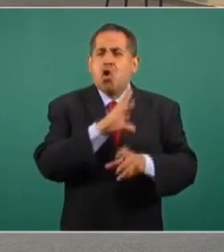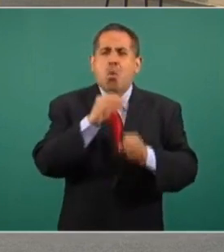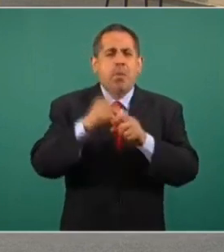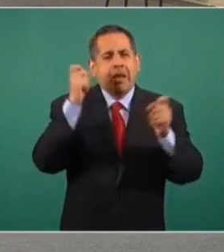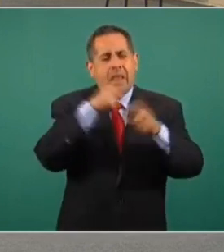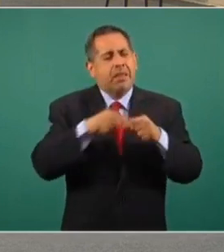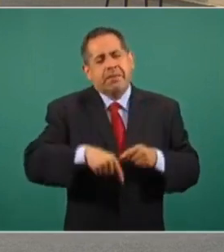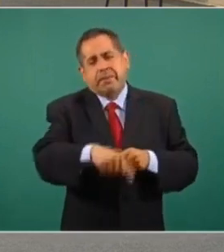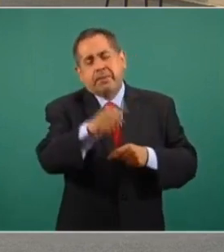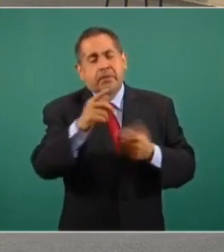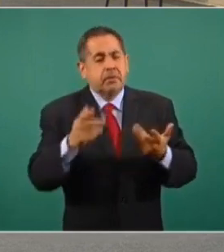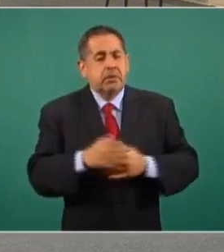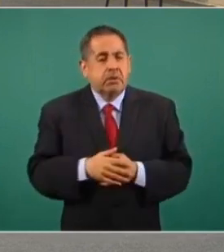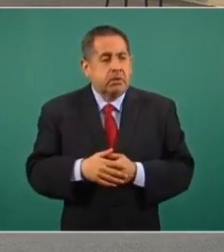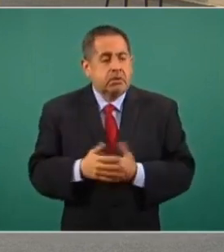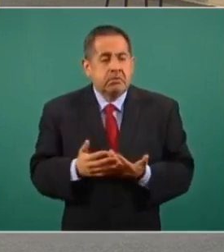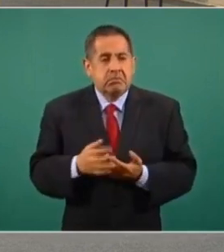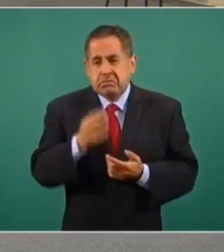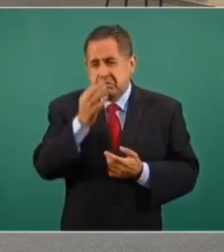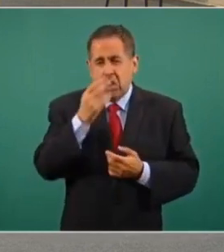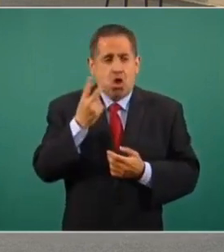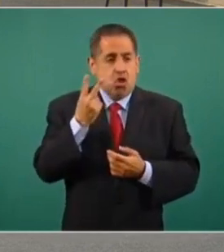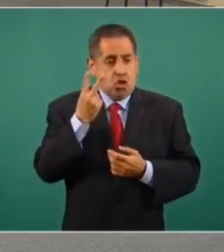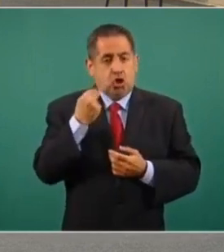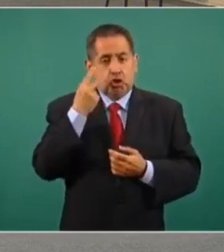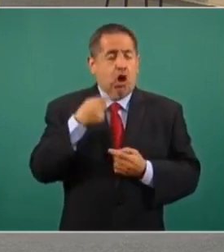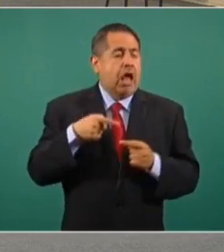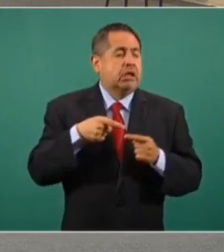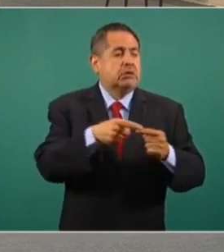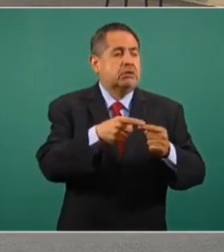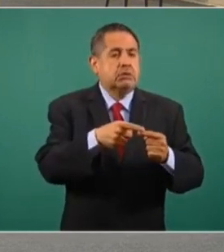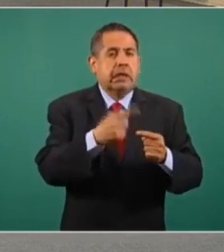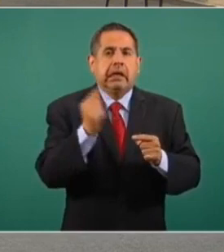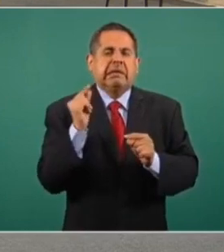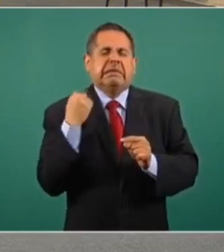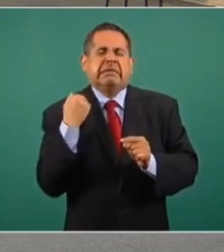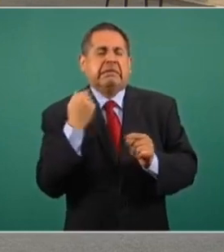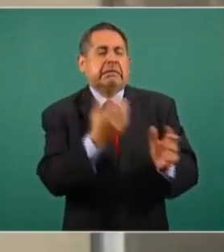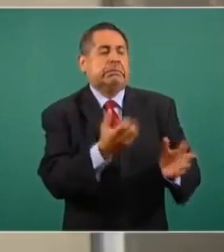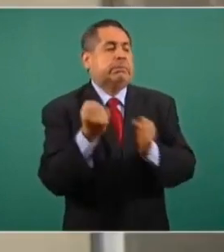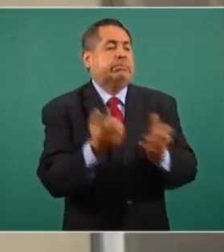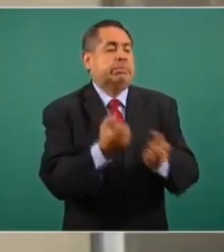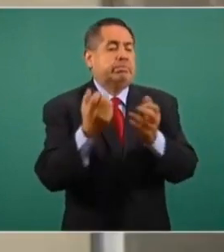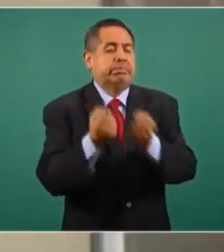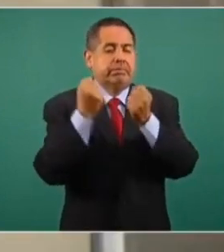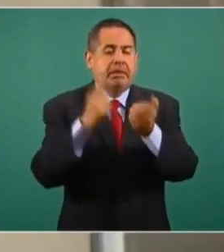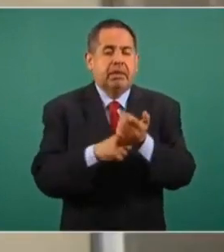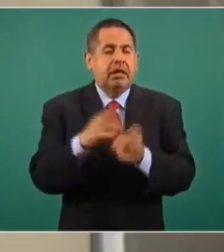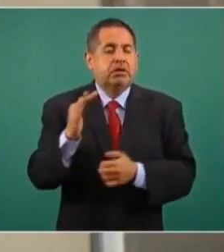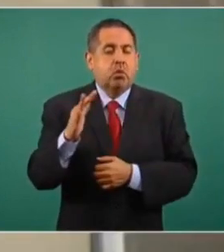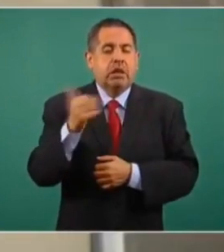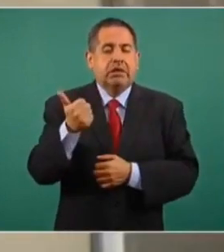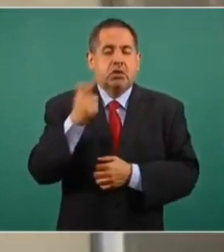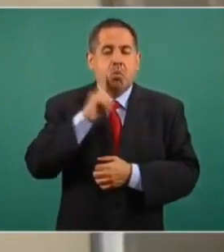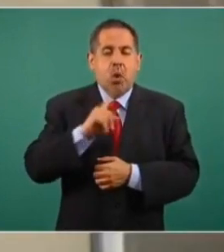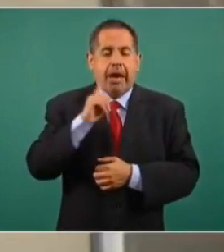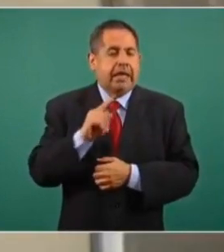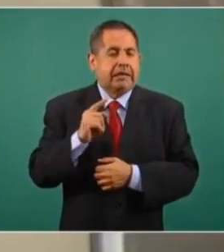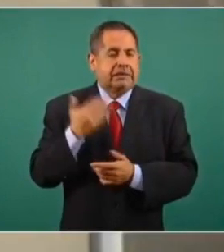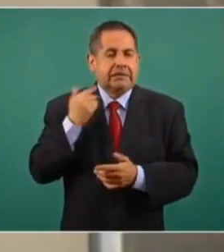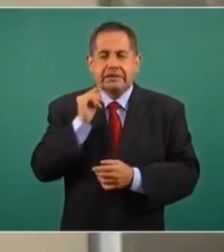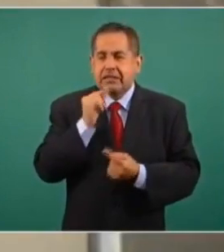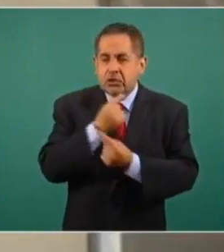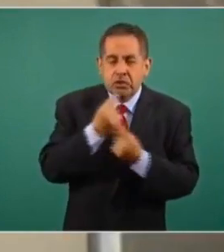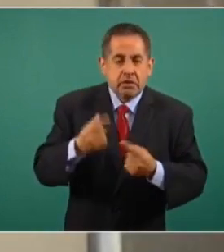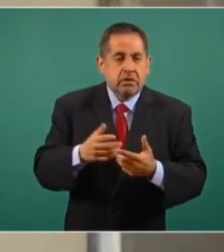No tenía más de dos horas que habían rescatado a las 56 mujeres y niñas y niños,